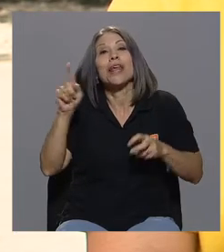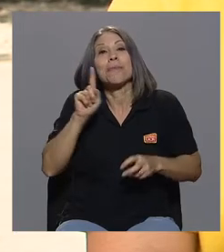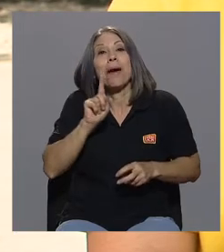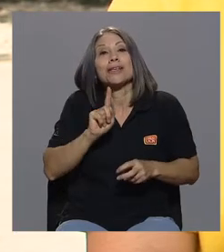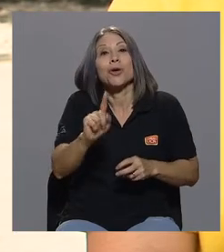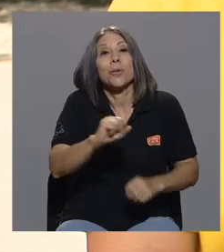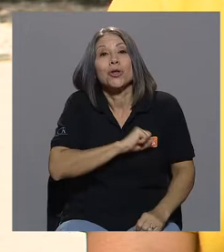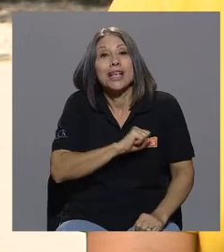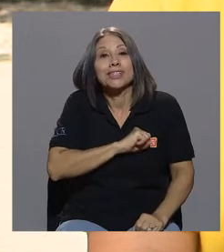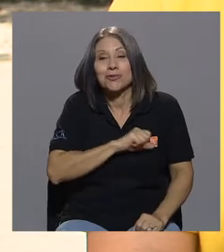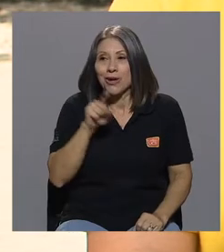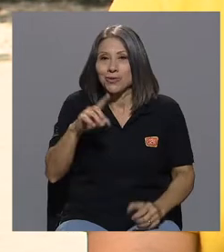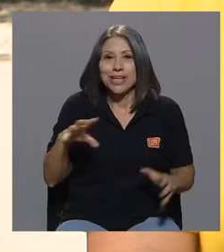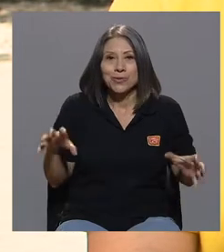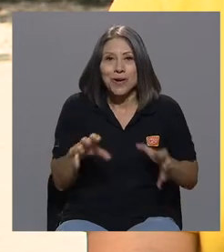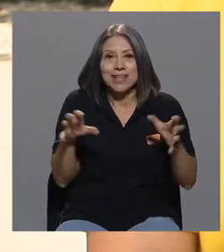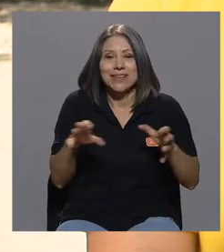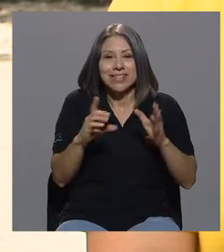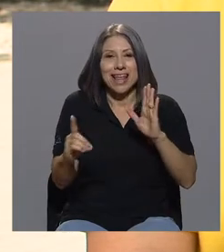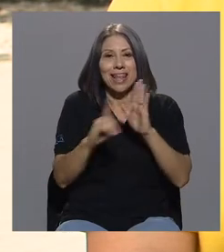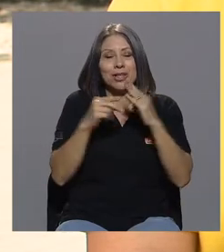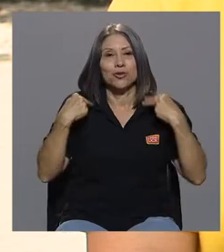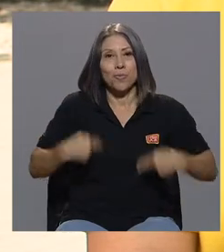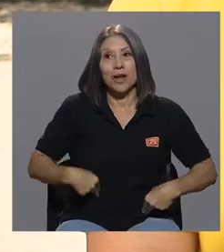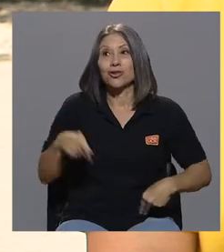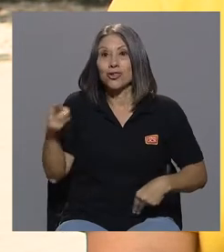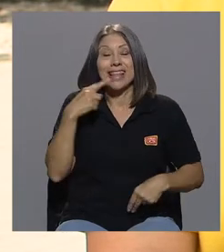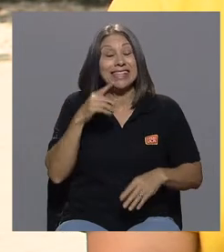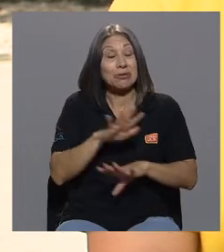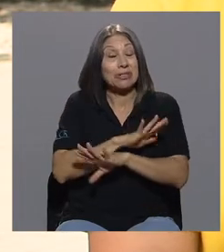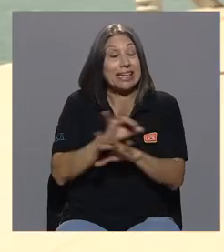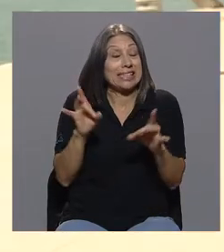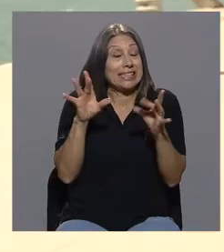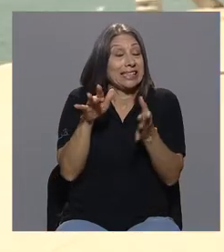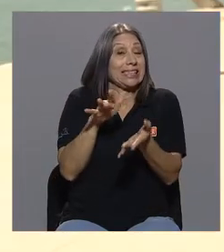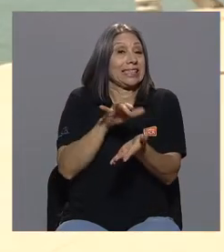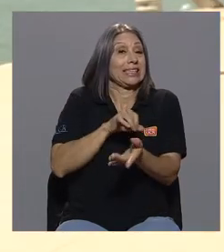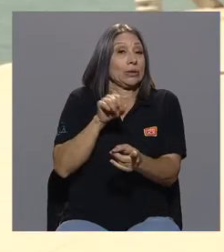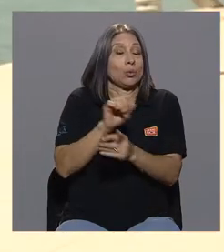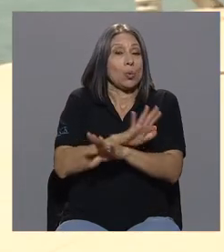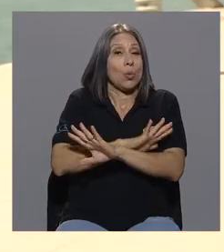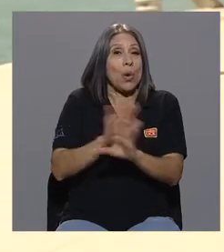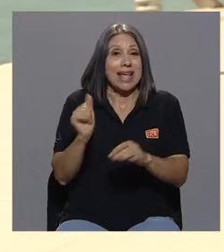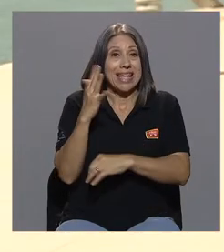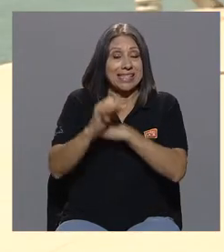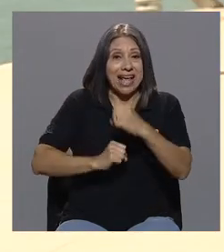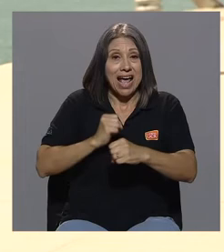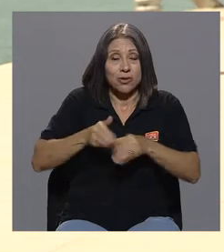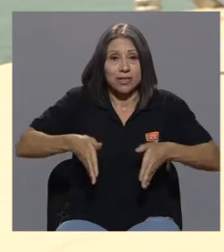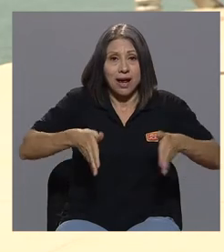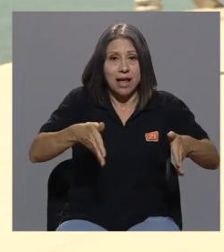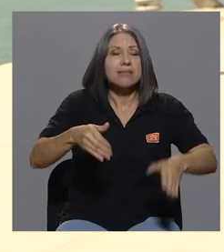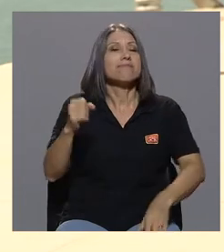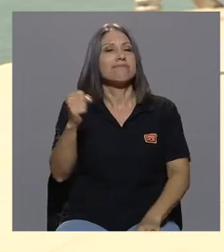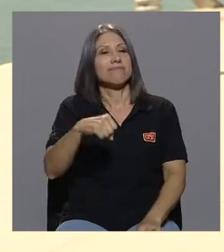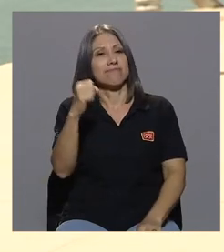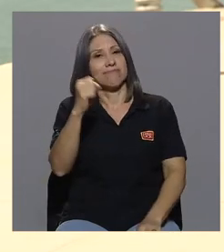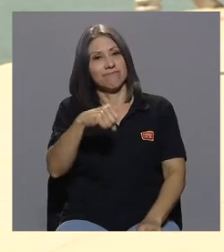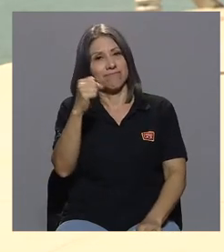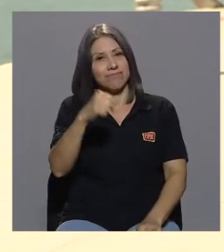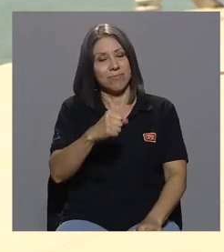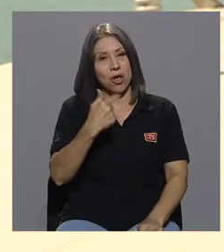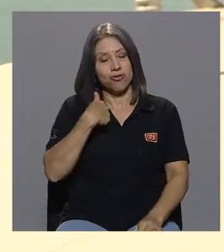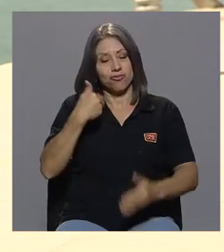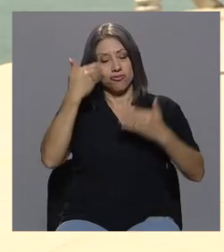humanos que puede decir que pasó por donde asustan. Así es. 15 años en la calle. Así es. Me convierto en una persona